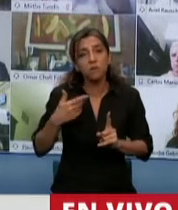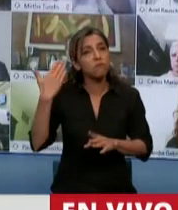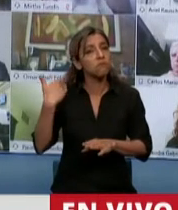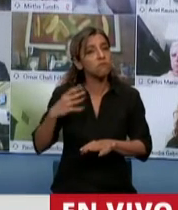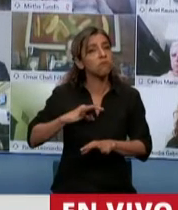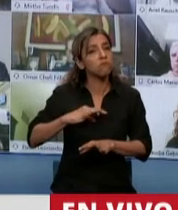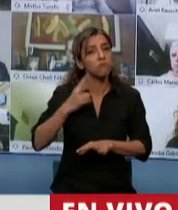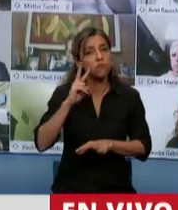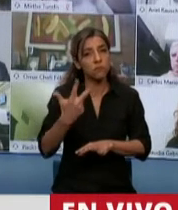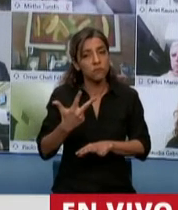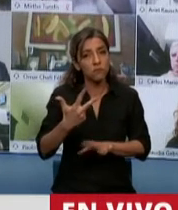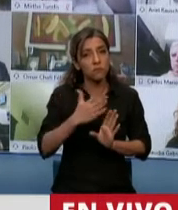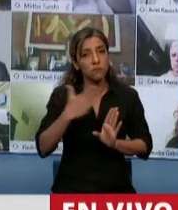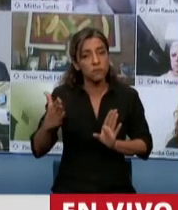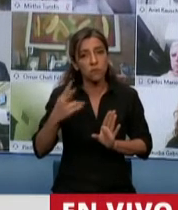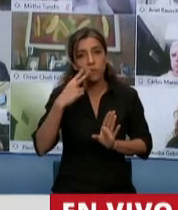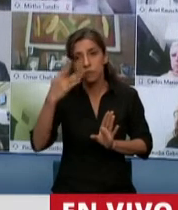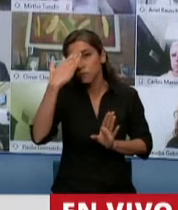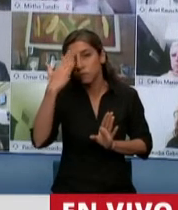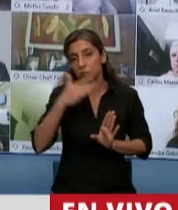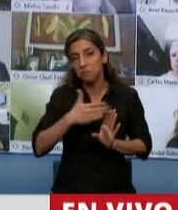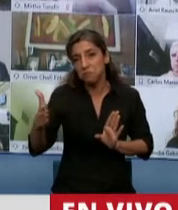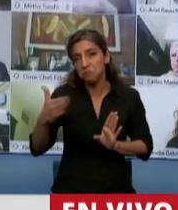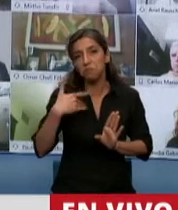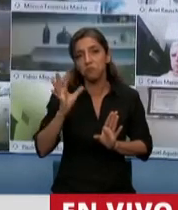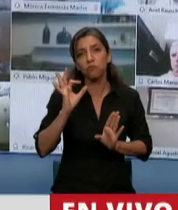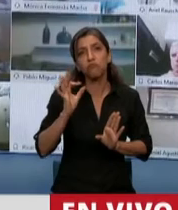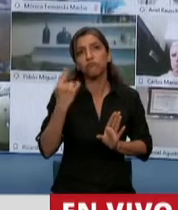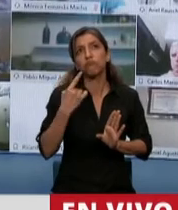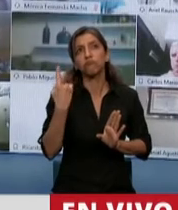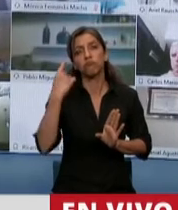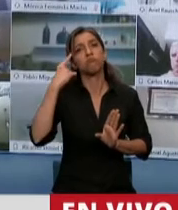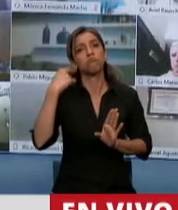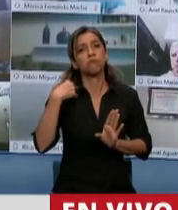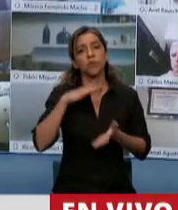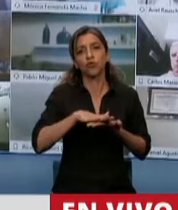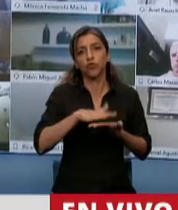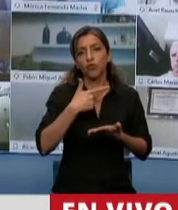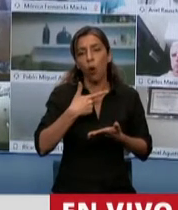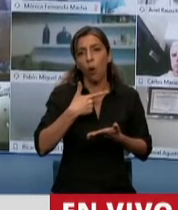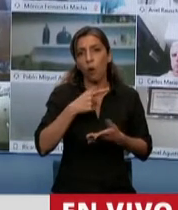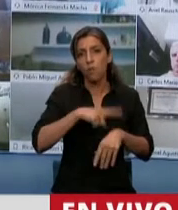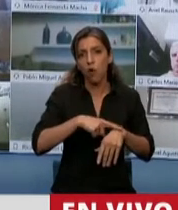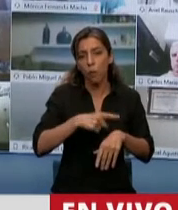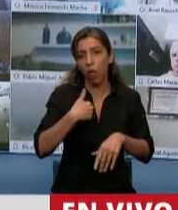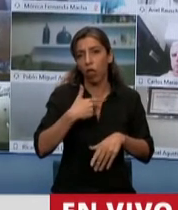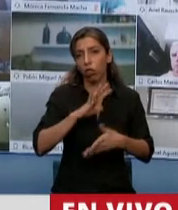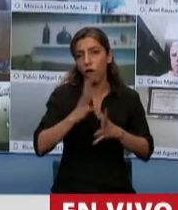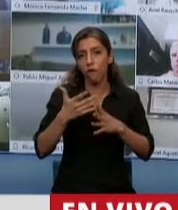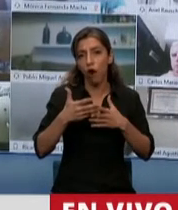vamos a ver que básicamente la pesca en la República Argentina en sus aguas se ha hasta